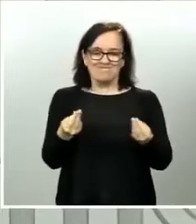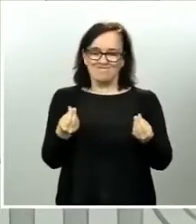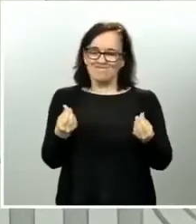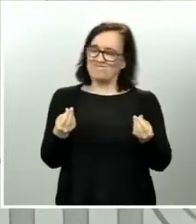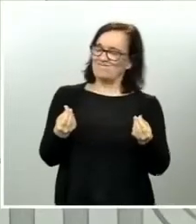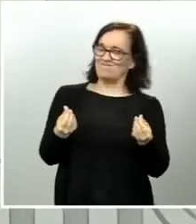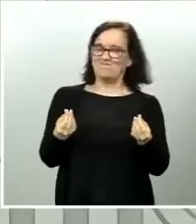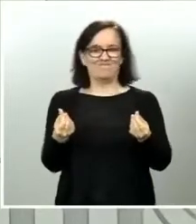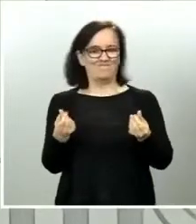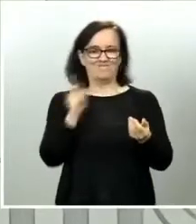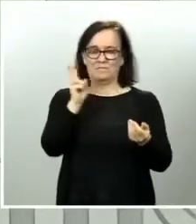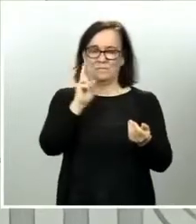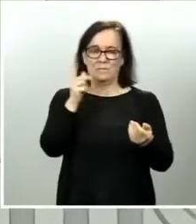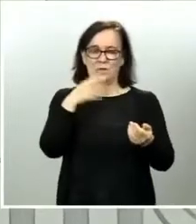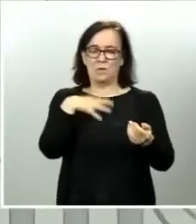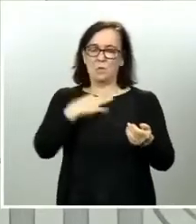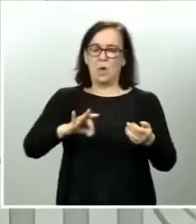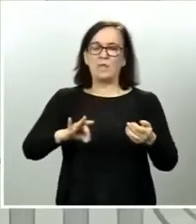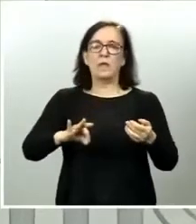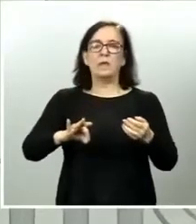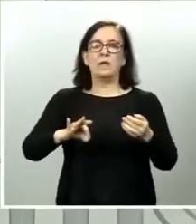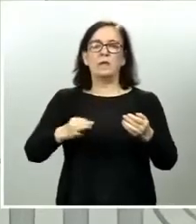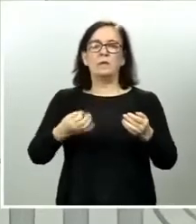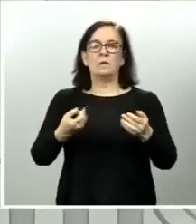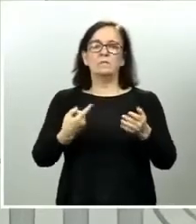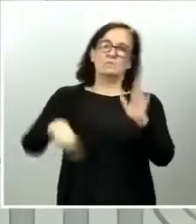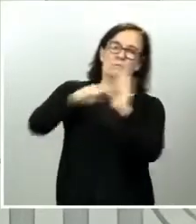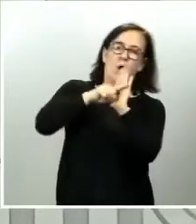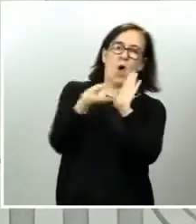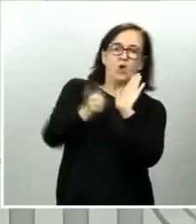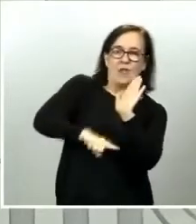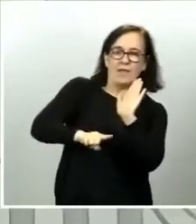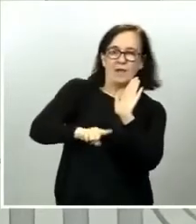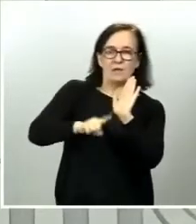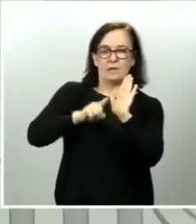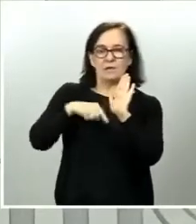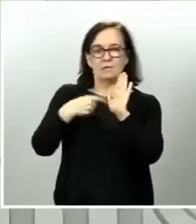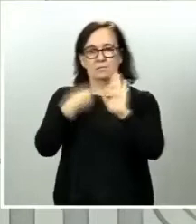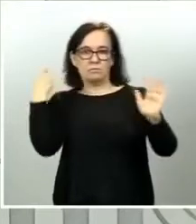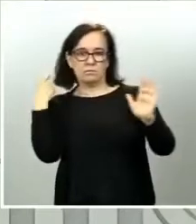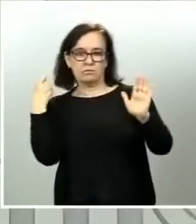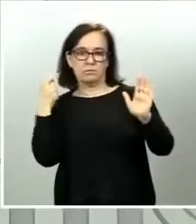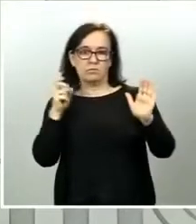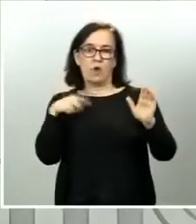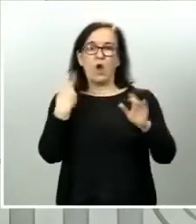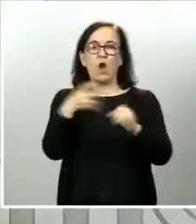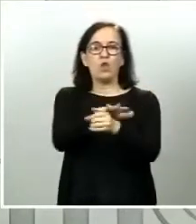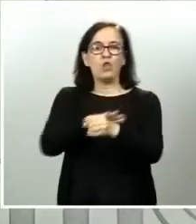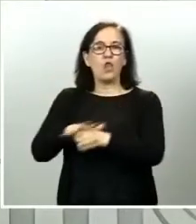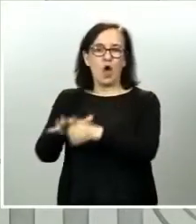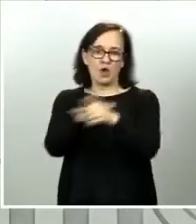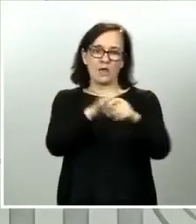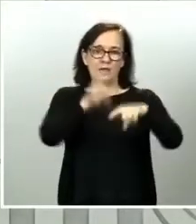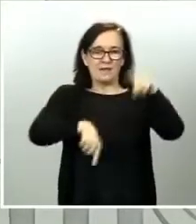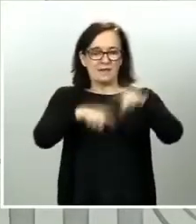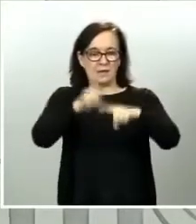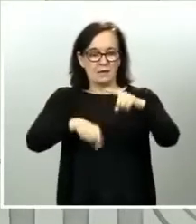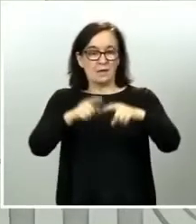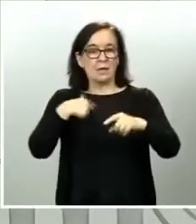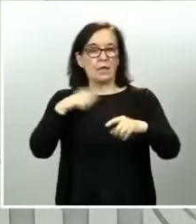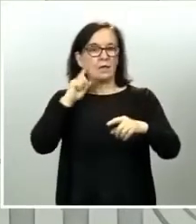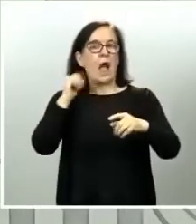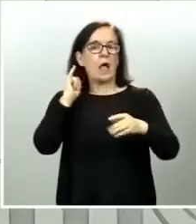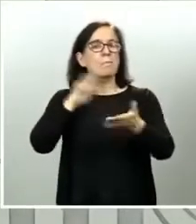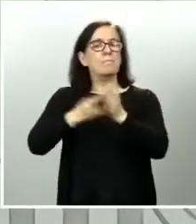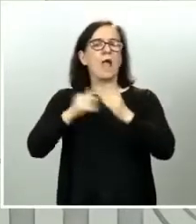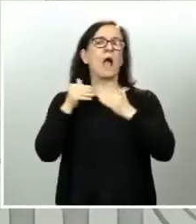ir, permite escalar o reescalar en aquellas zonas donde sea necesario y es un plan que fija un horizonte, tres,